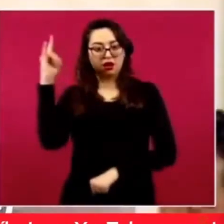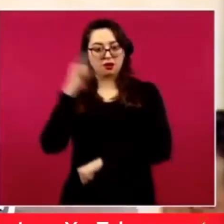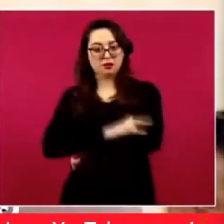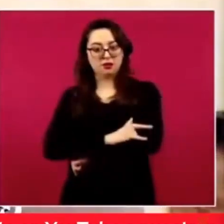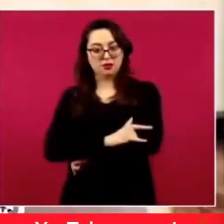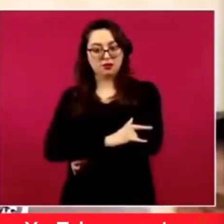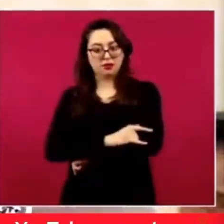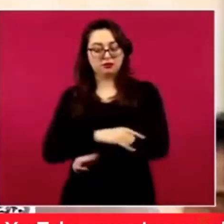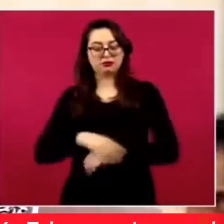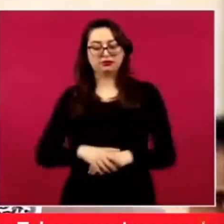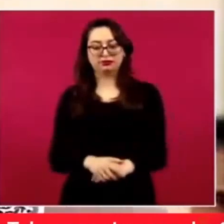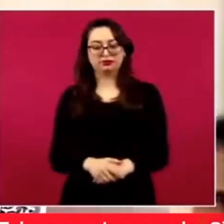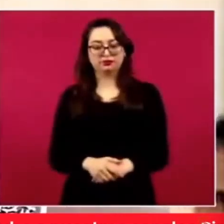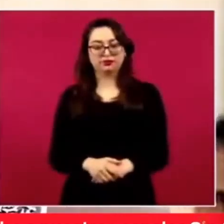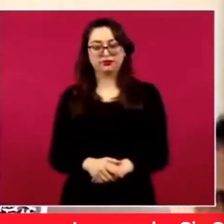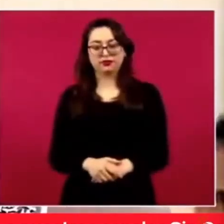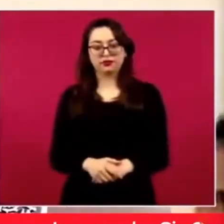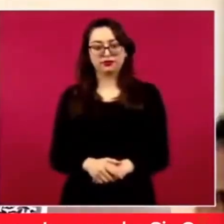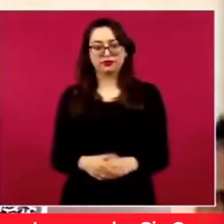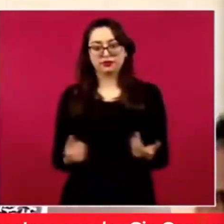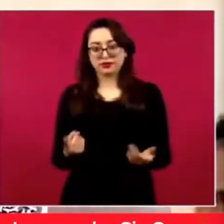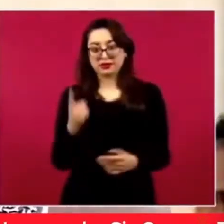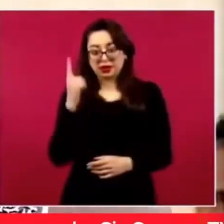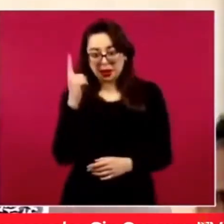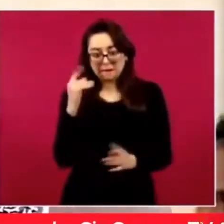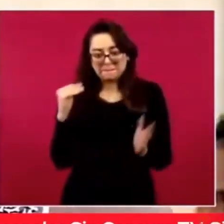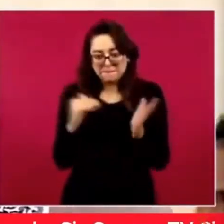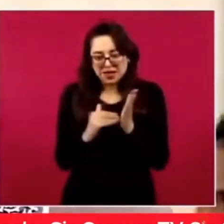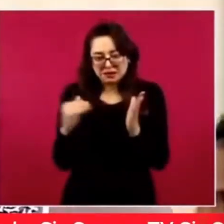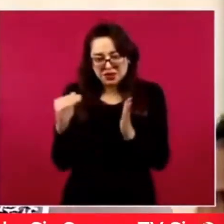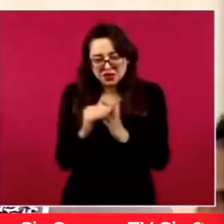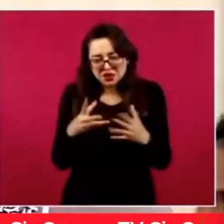Pero no puede costar mil millones. O sea,